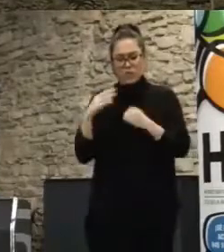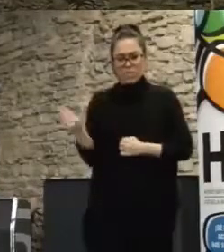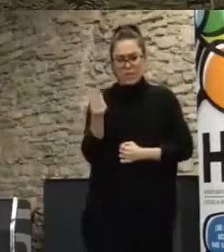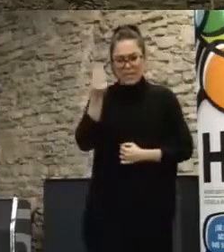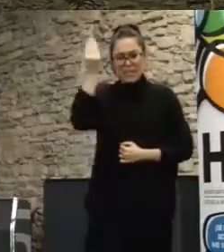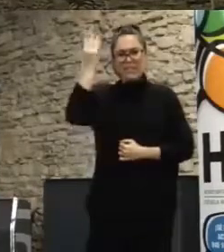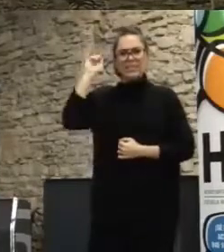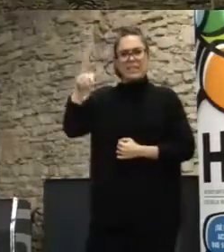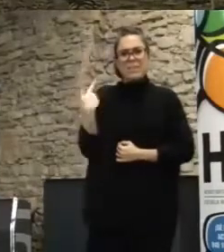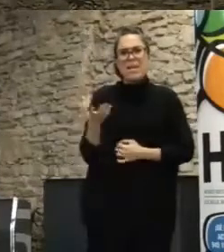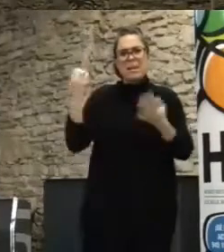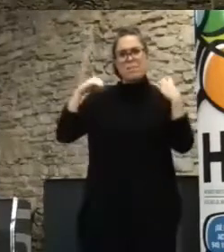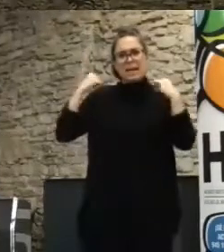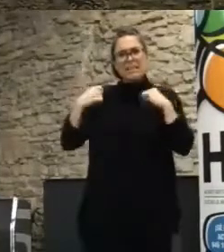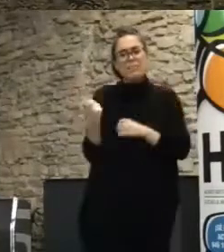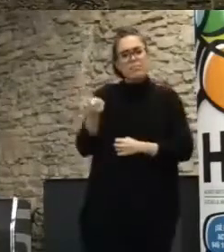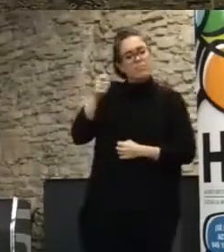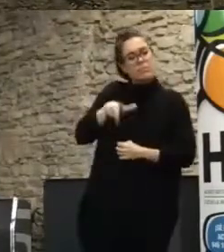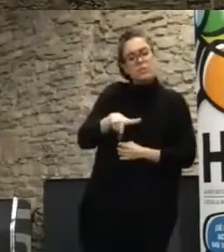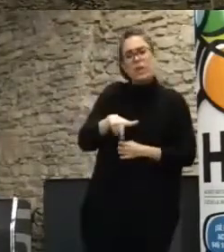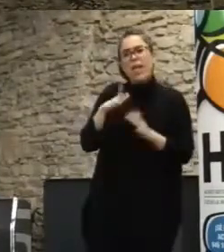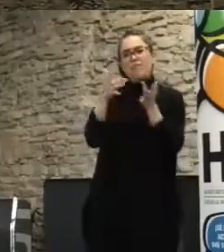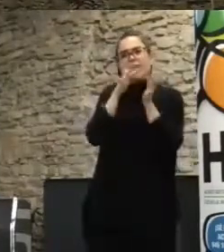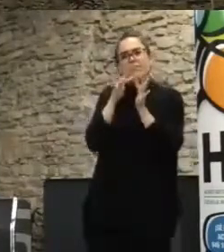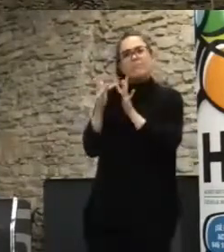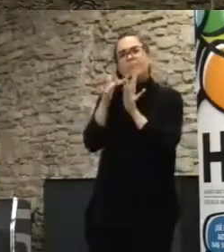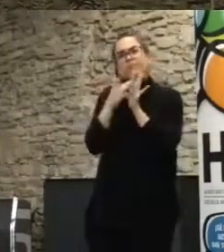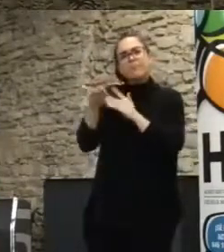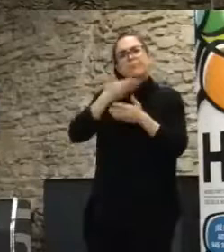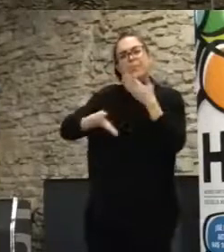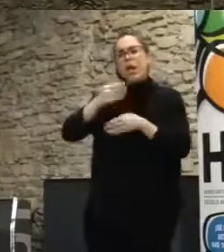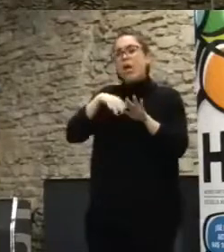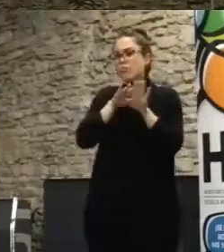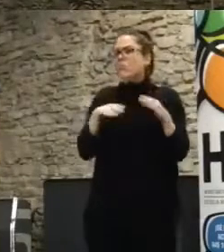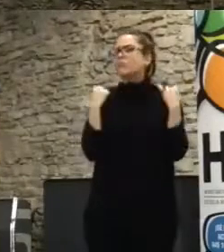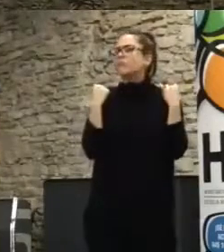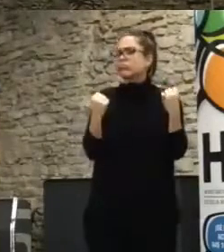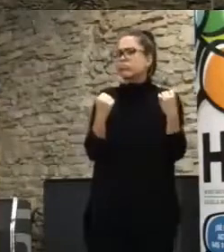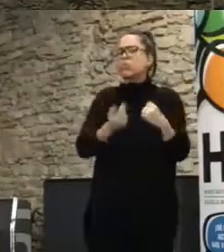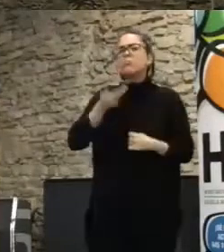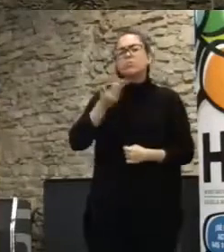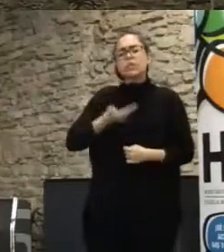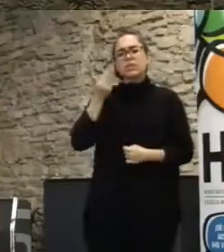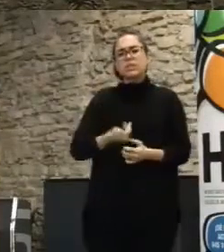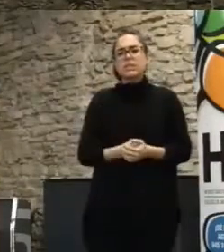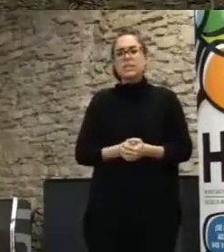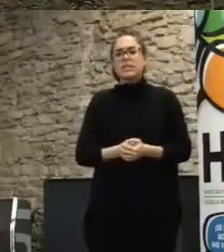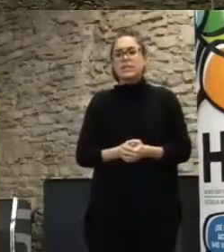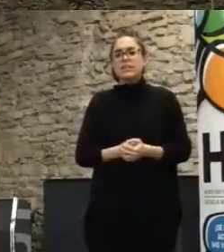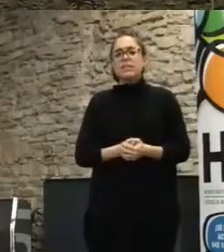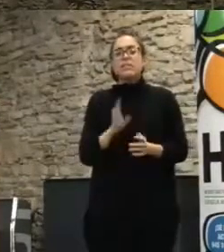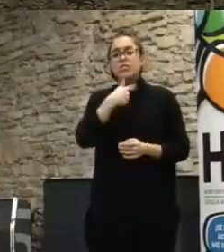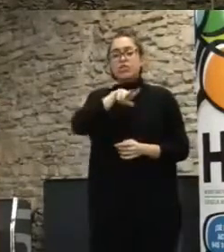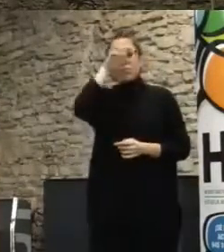código, que comparten prácticas. Entonces, es algo como bastante potente. El mecanismo de Decide Madrid es de abajo